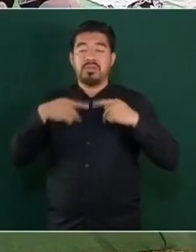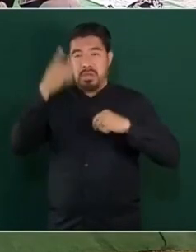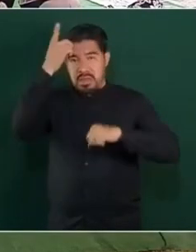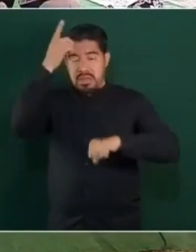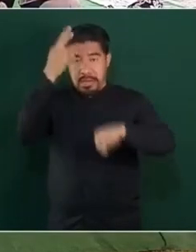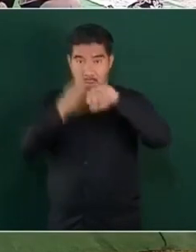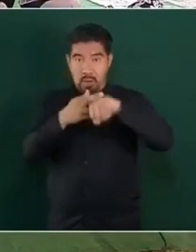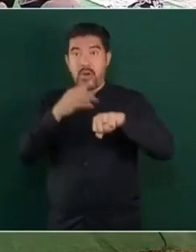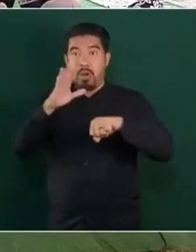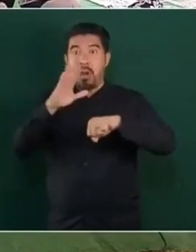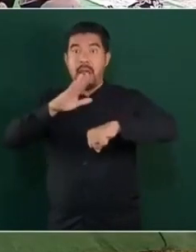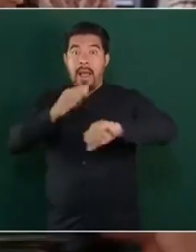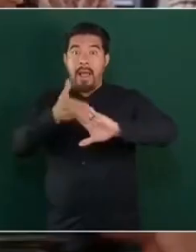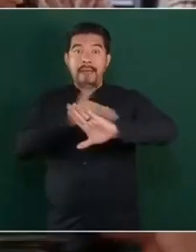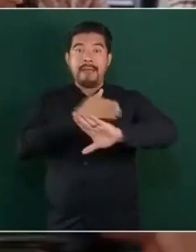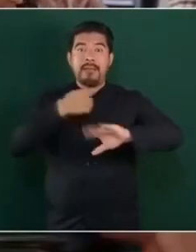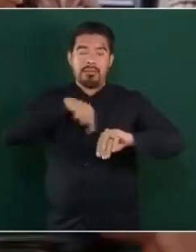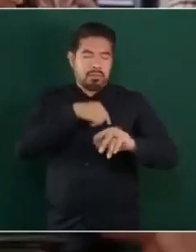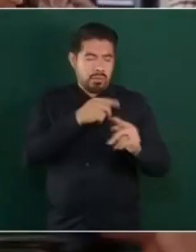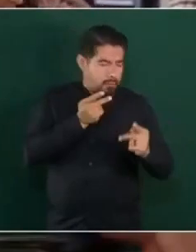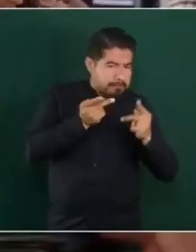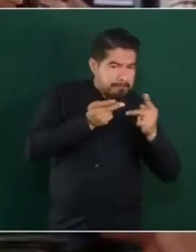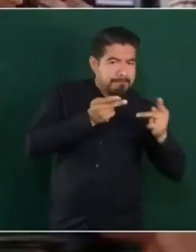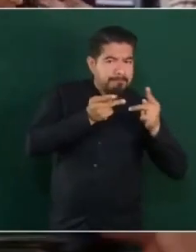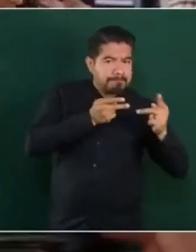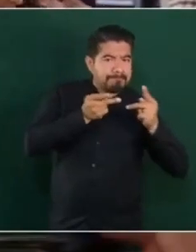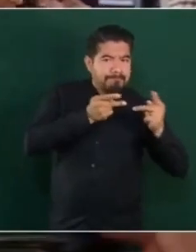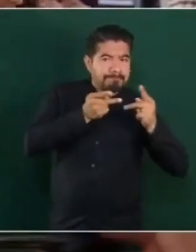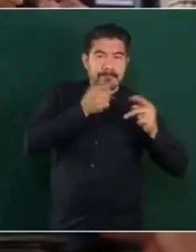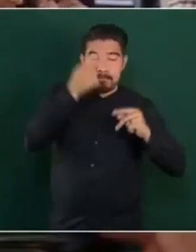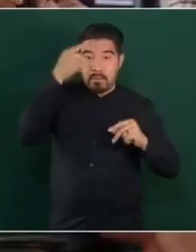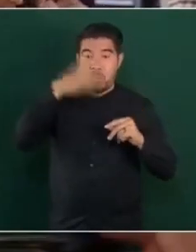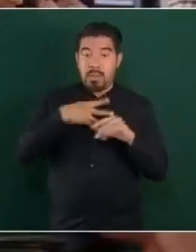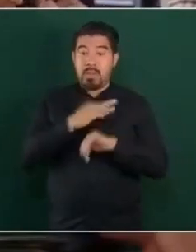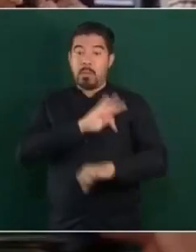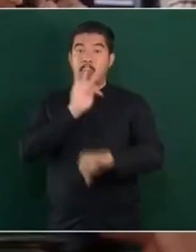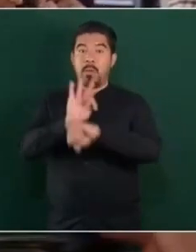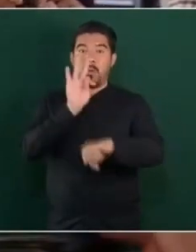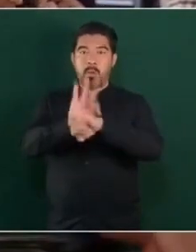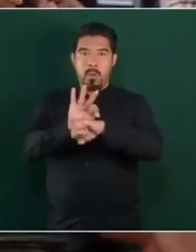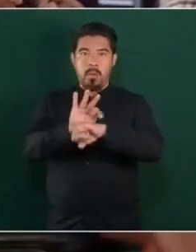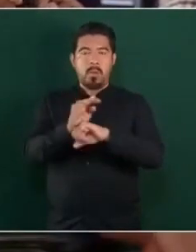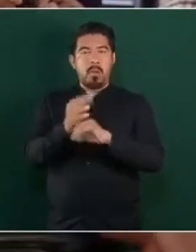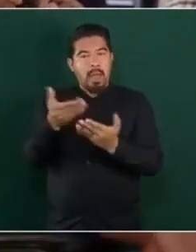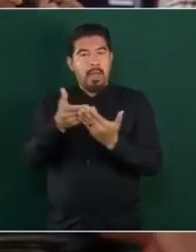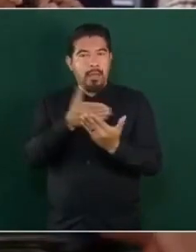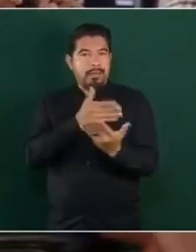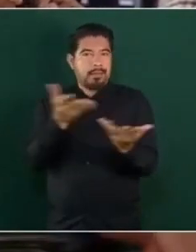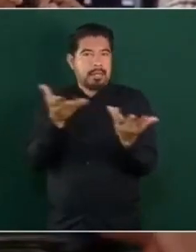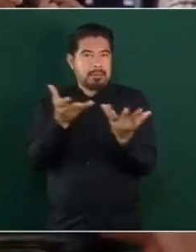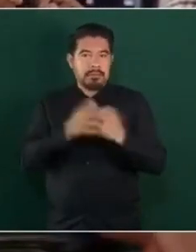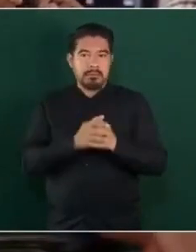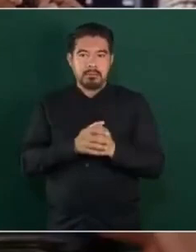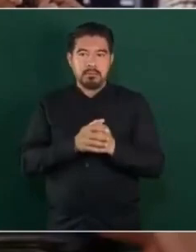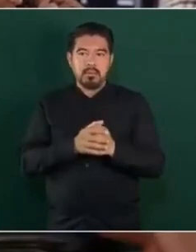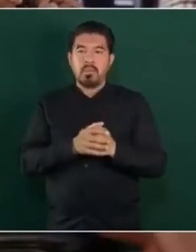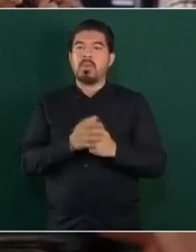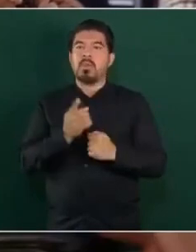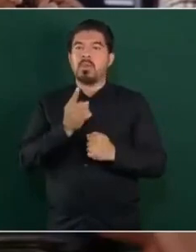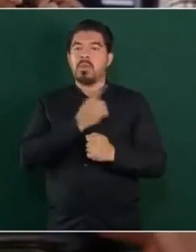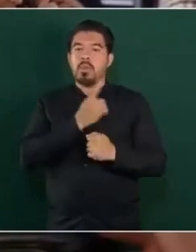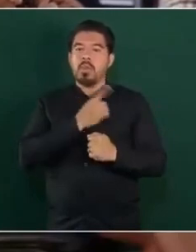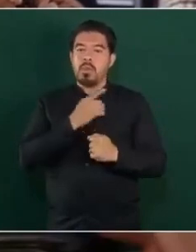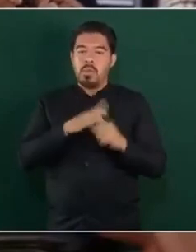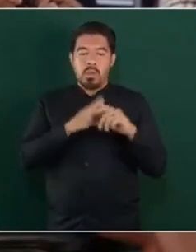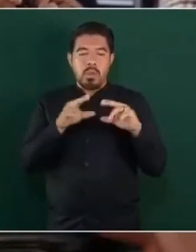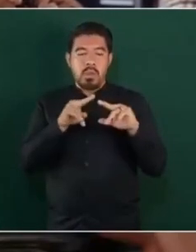hacer algún tipo de prevención o un programa especial para ello. Y claro, es que el caso es que no solamente es a